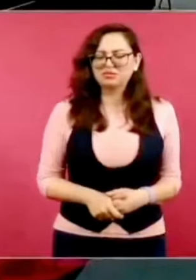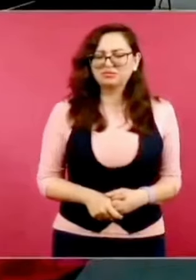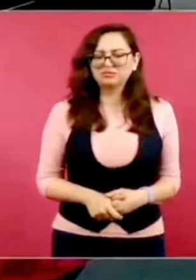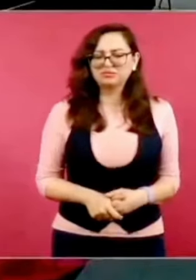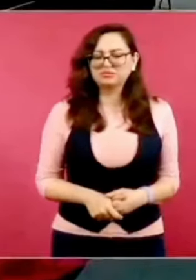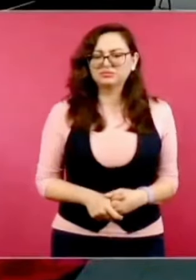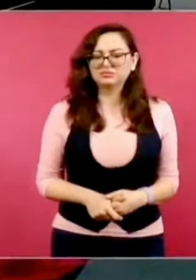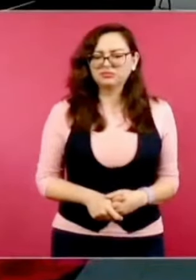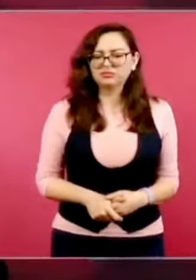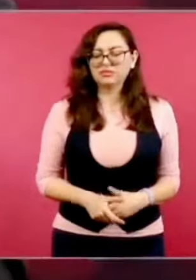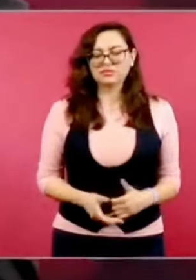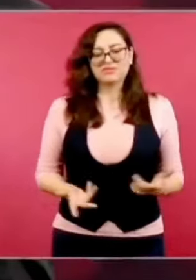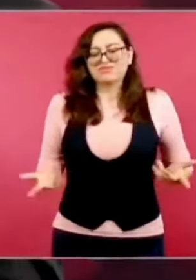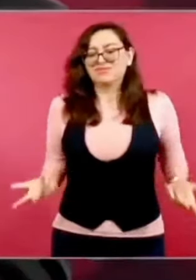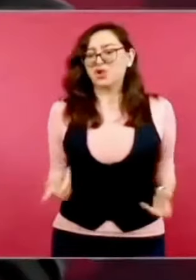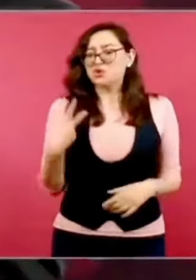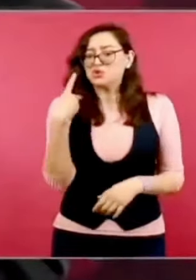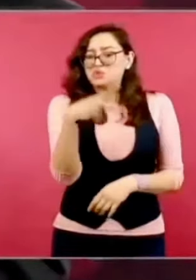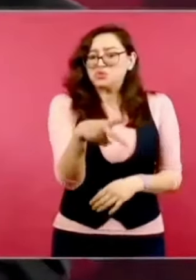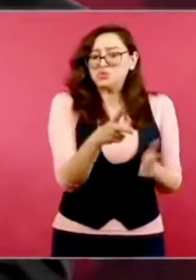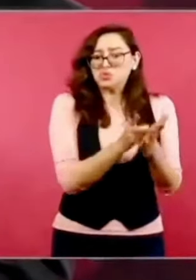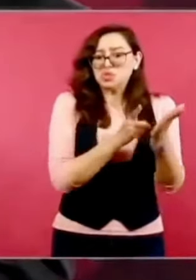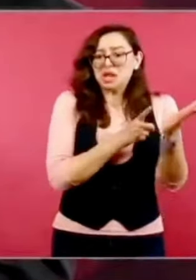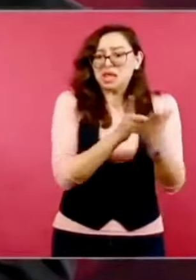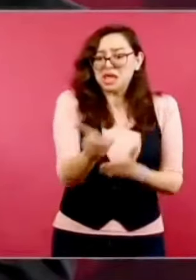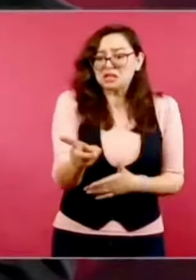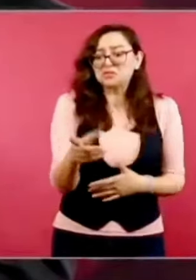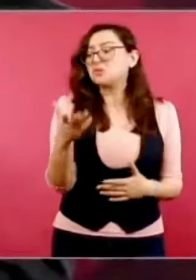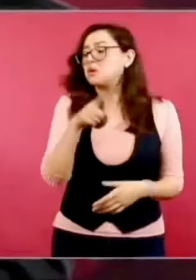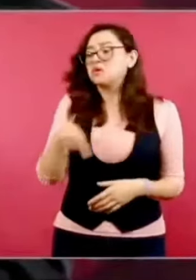Ah, pues tienen todo el derecho de cuestionarlo.